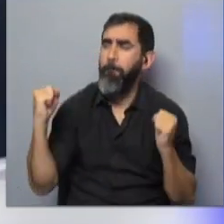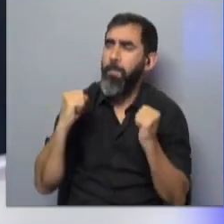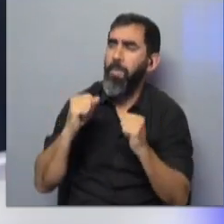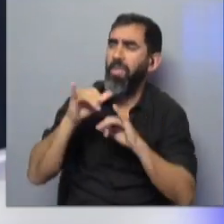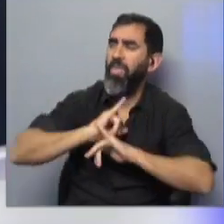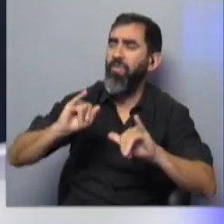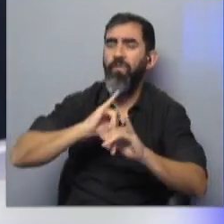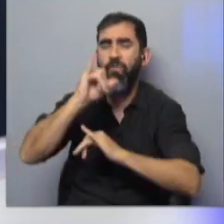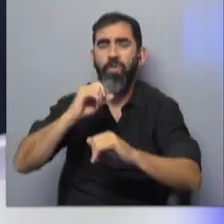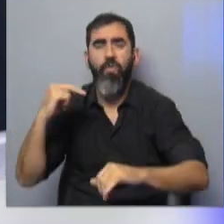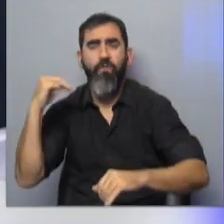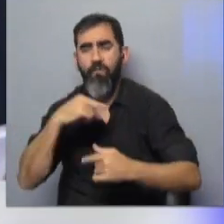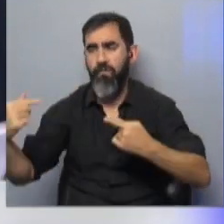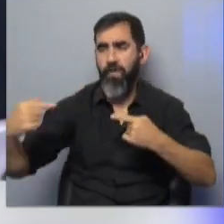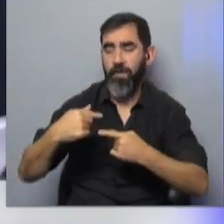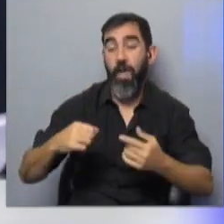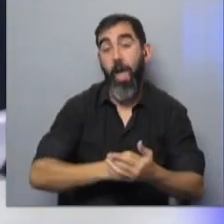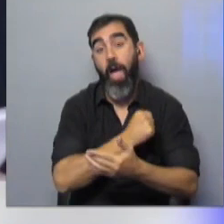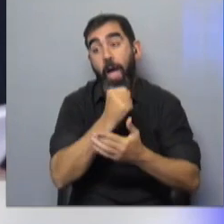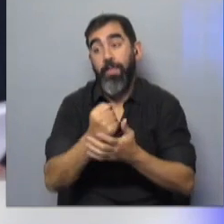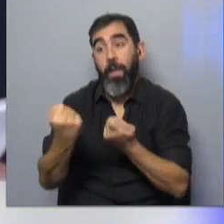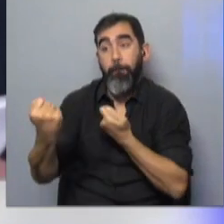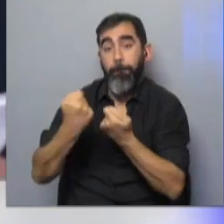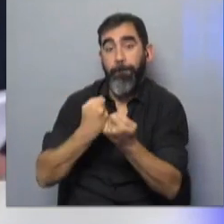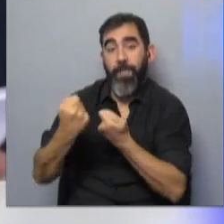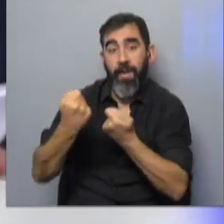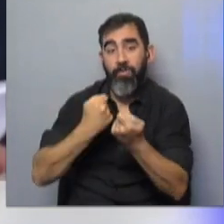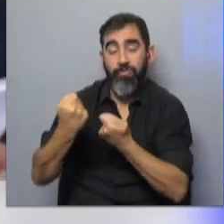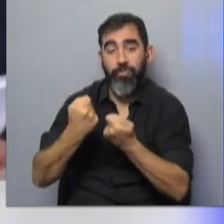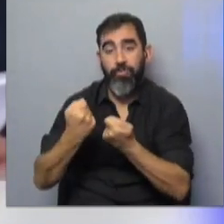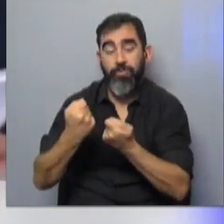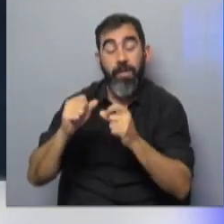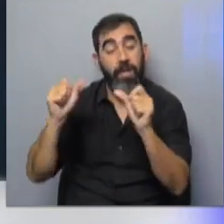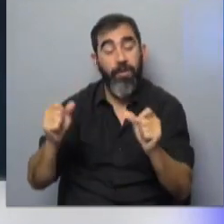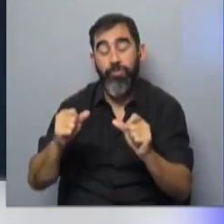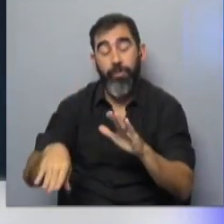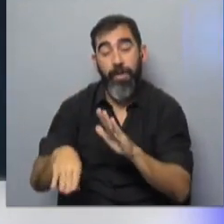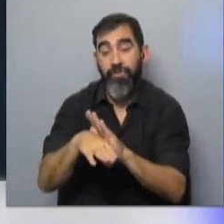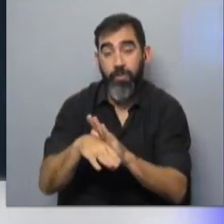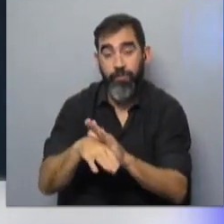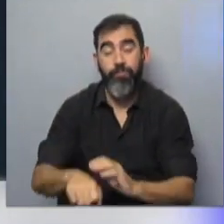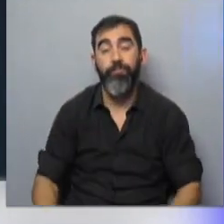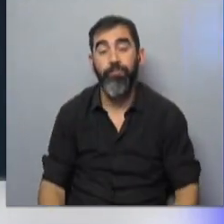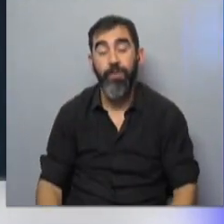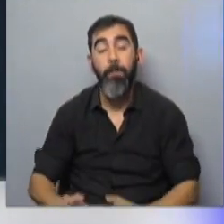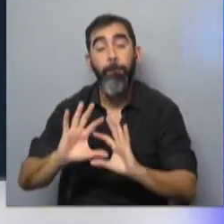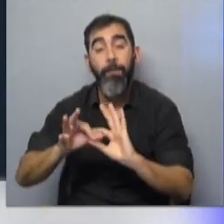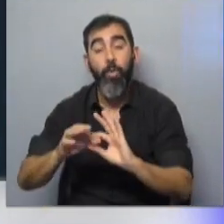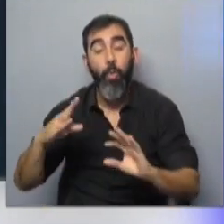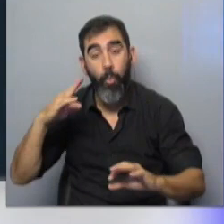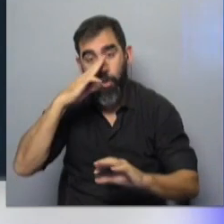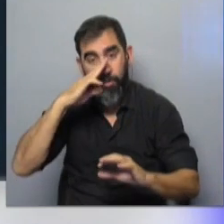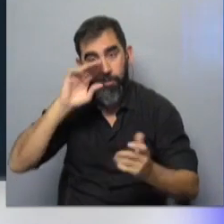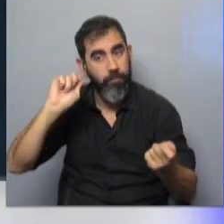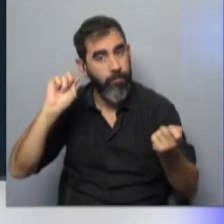difundían información en su contra hasta que la presión dentro del oficialismo lo llevó a destituirlo. Este miércoles, Bolsonaro